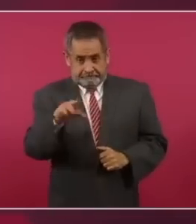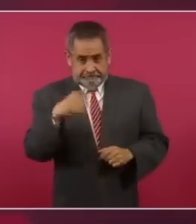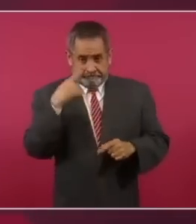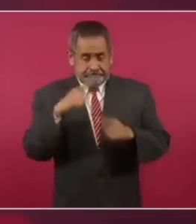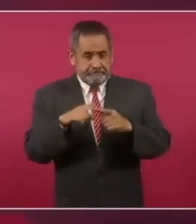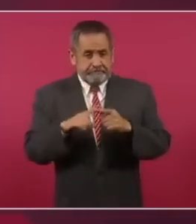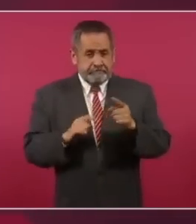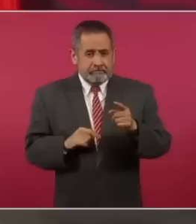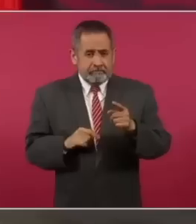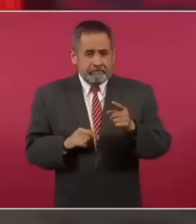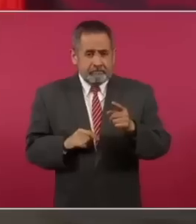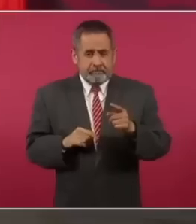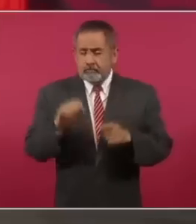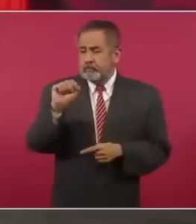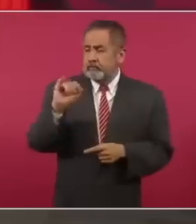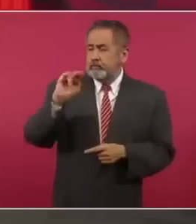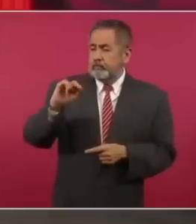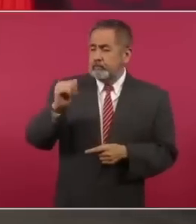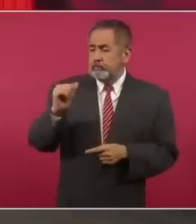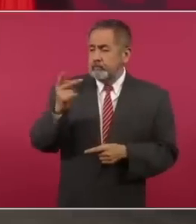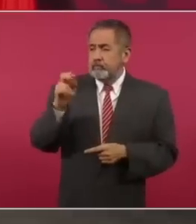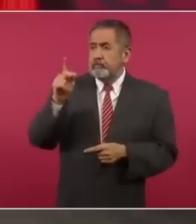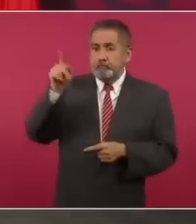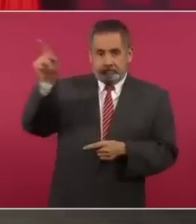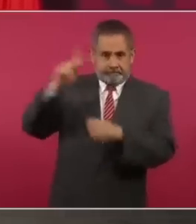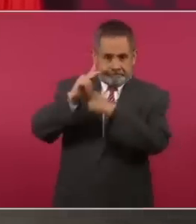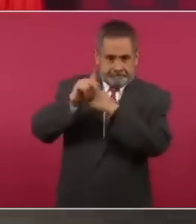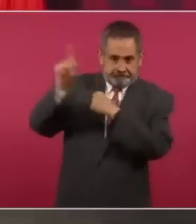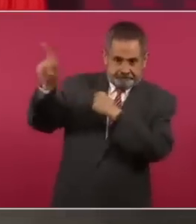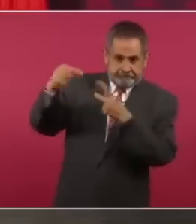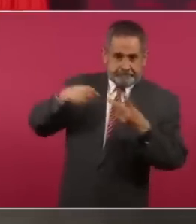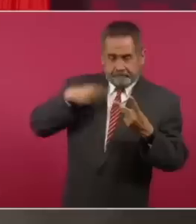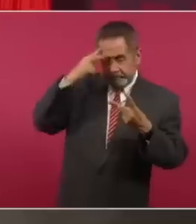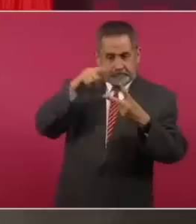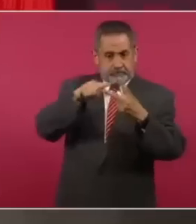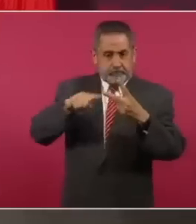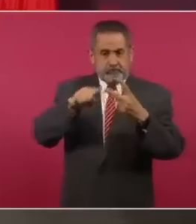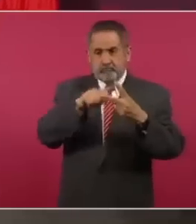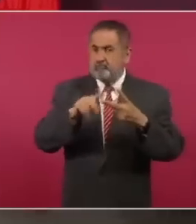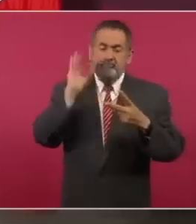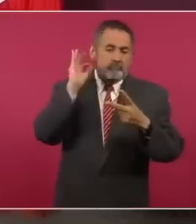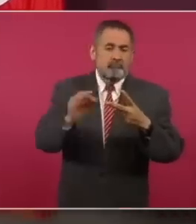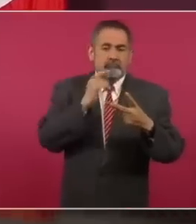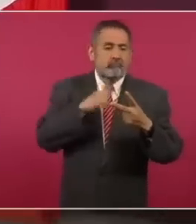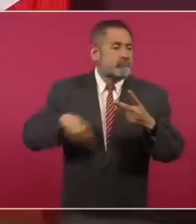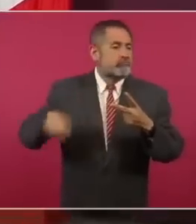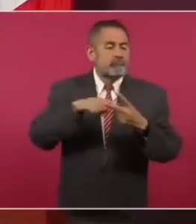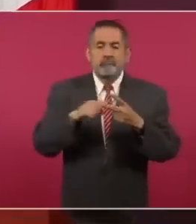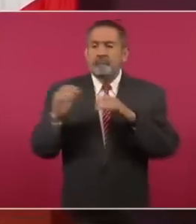que con Singapur es el país con menos